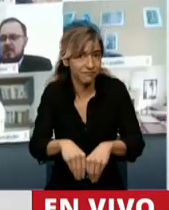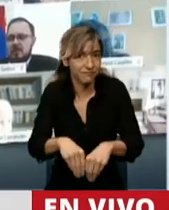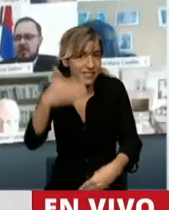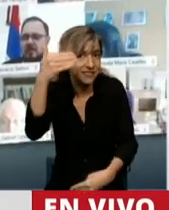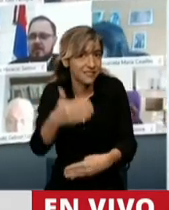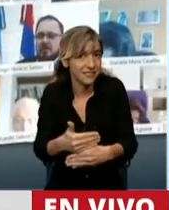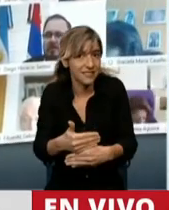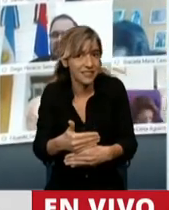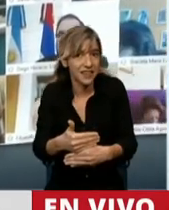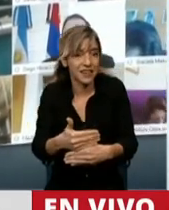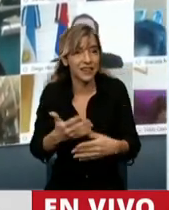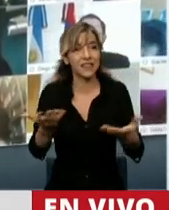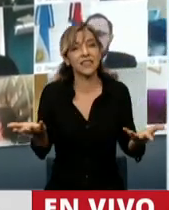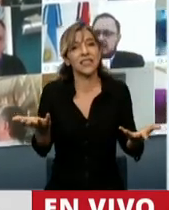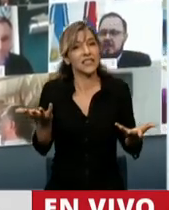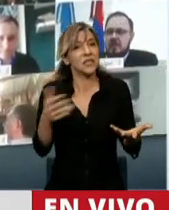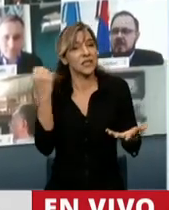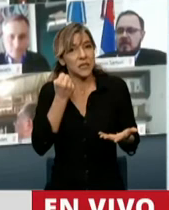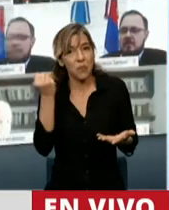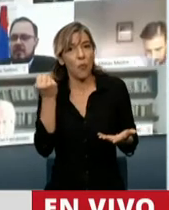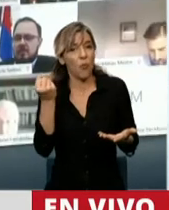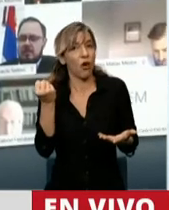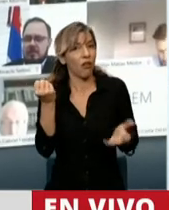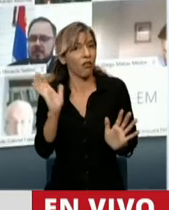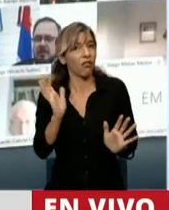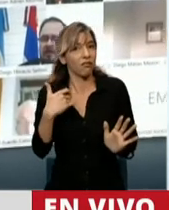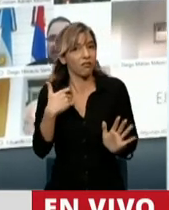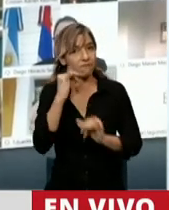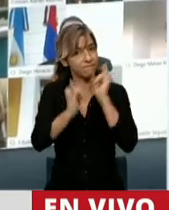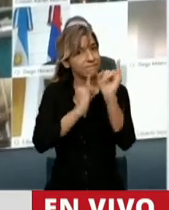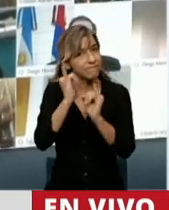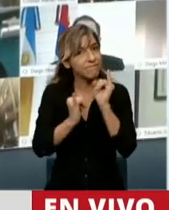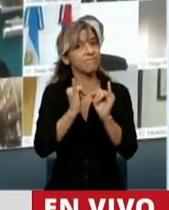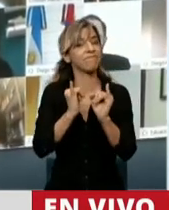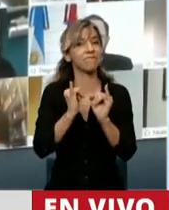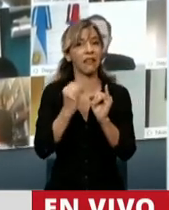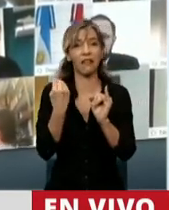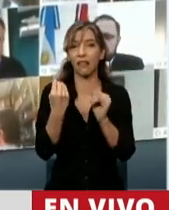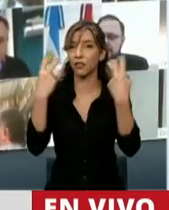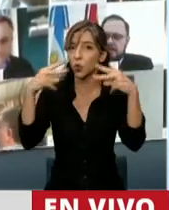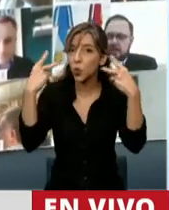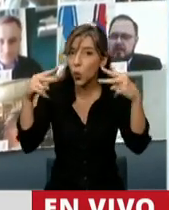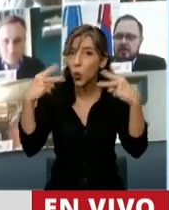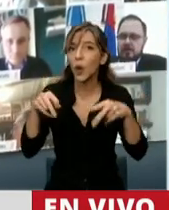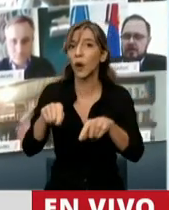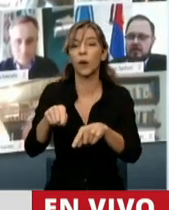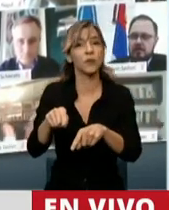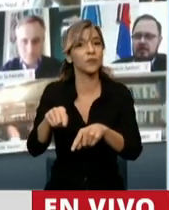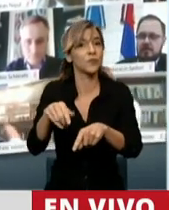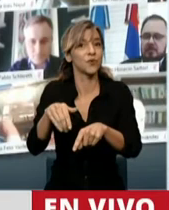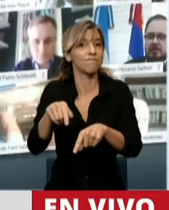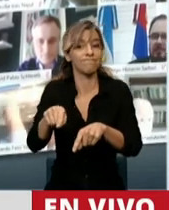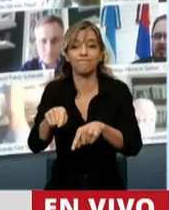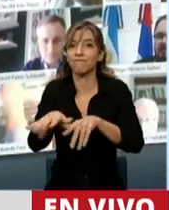aclarar, antes de continuar con la exposición, que el turismo tal vez sea una de las actividades más